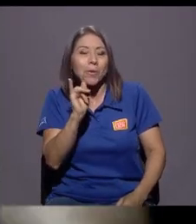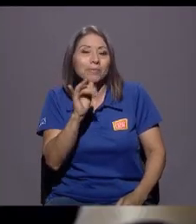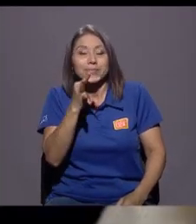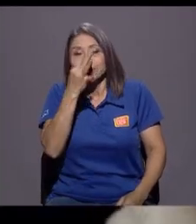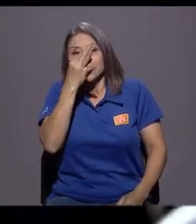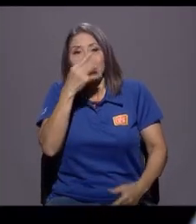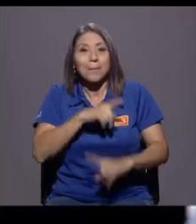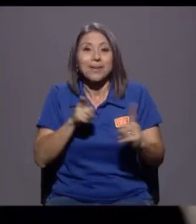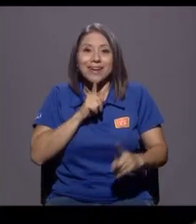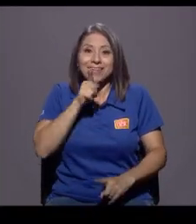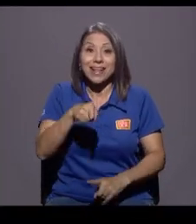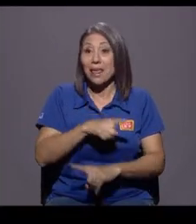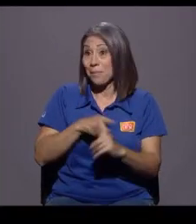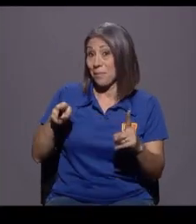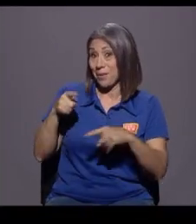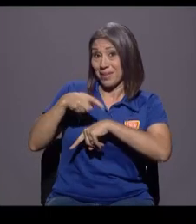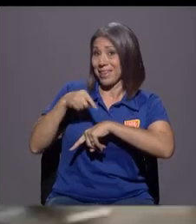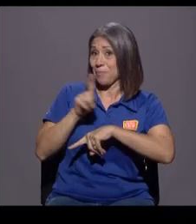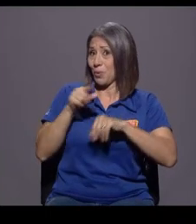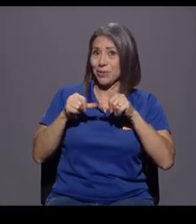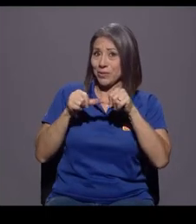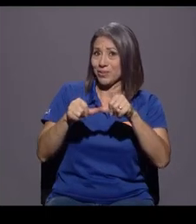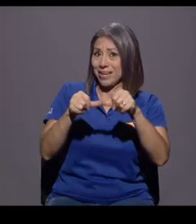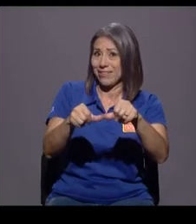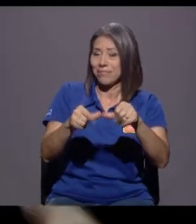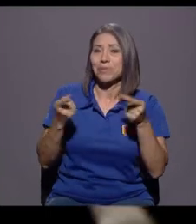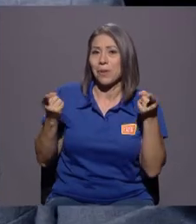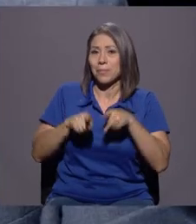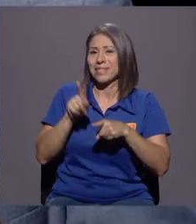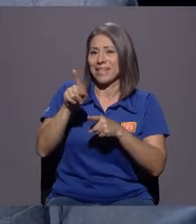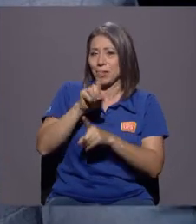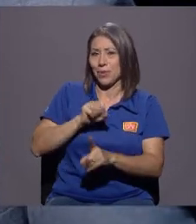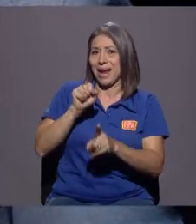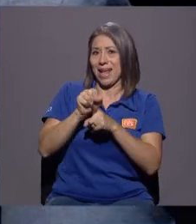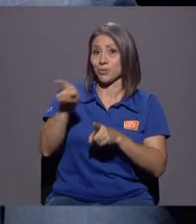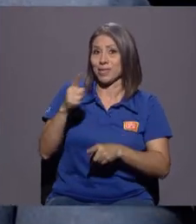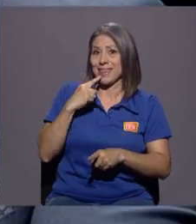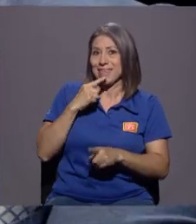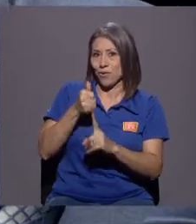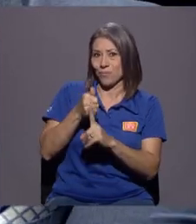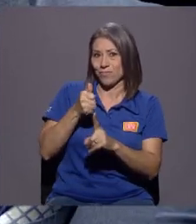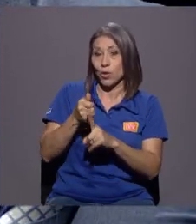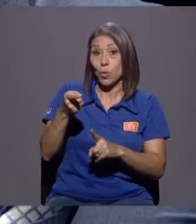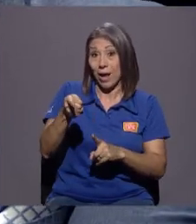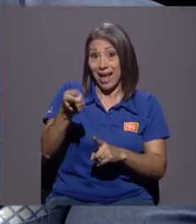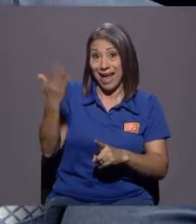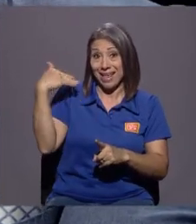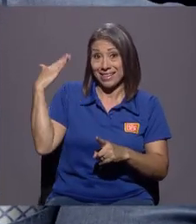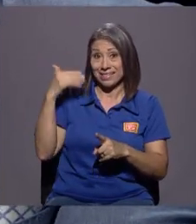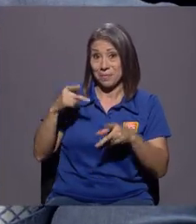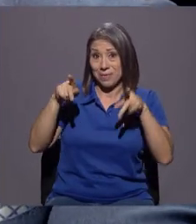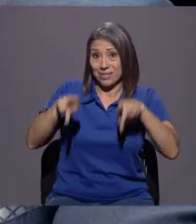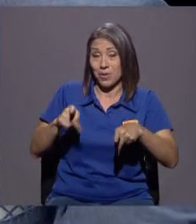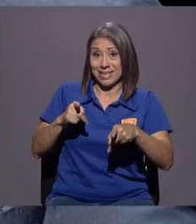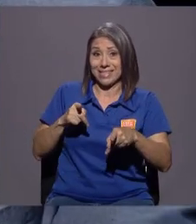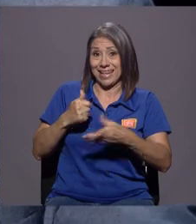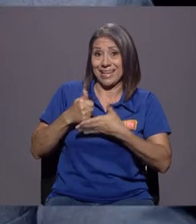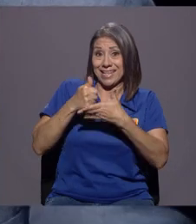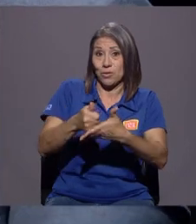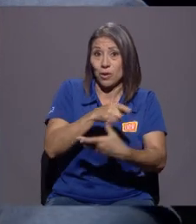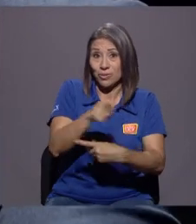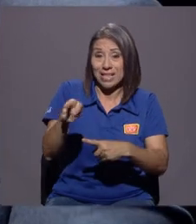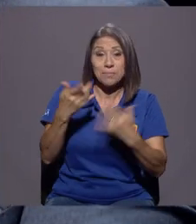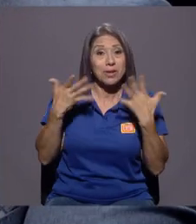Es que eso en el tiempo no es sostenible y le voy a presentar un caso que usted misma lo dijo ahora al inicio. Ustedes tuvieron personas que les ayudaron en el inicio, pero entraron al gobierno y se